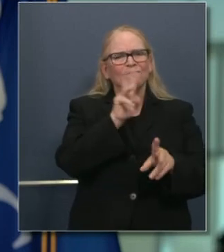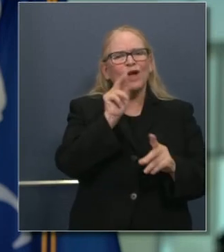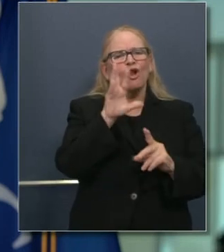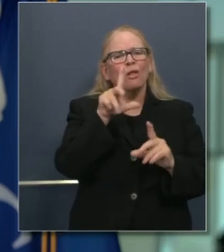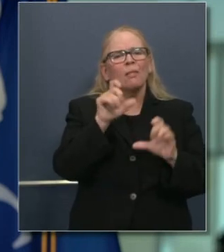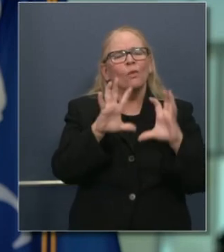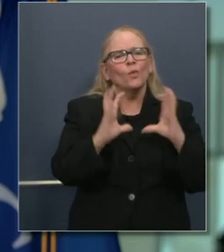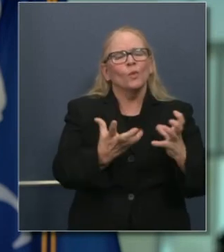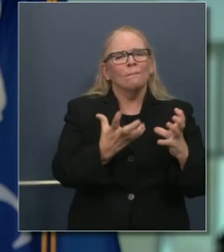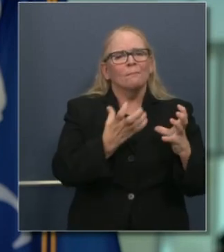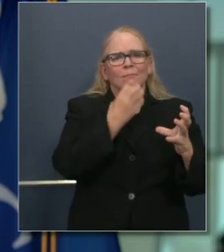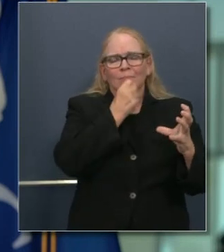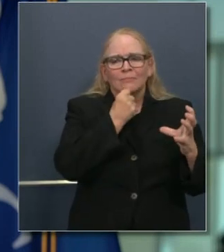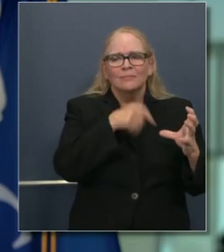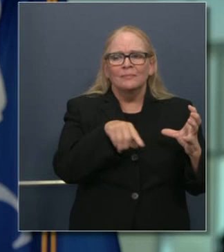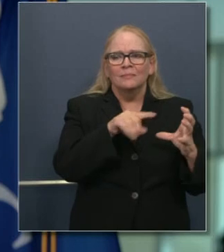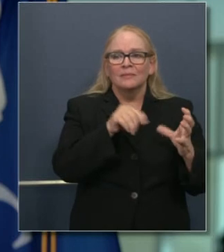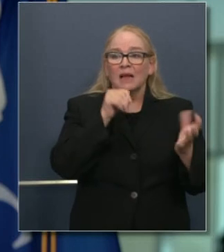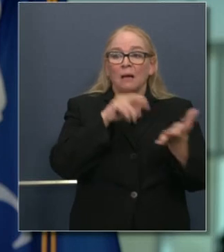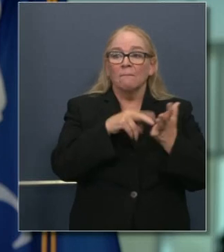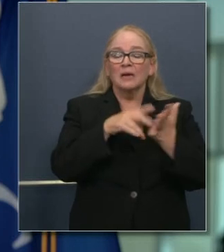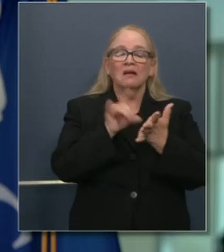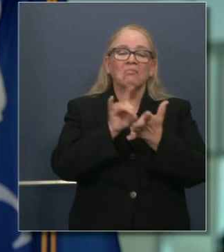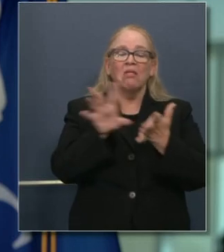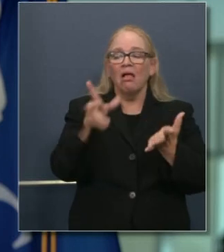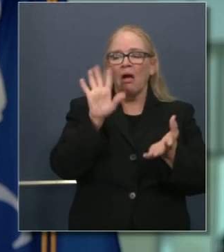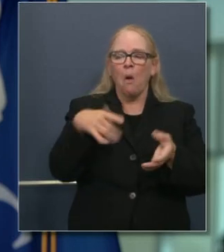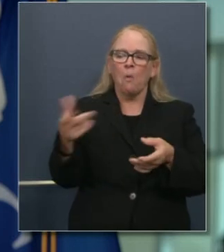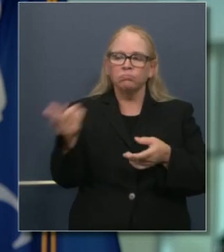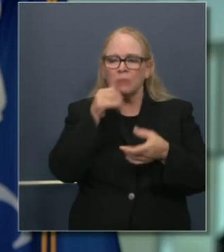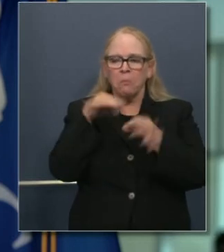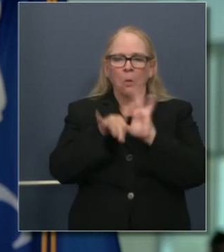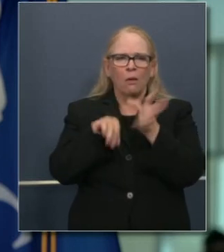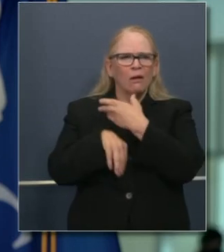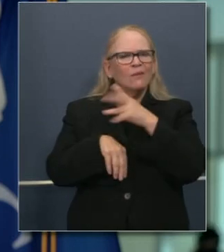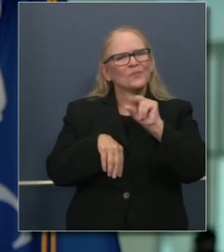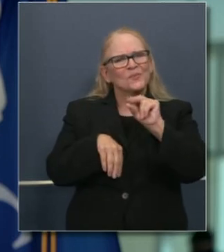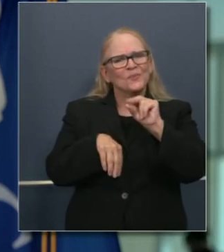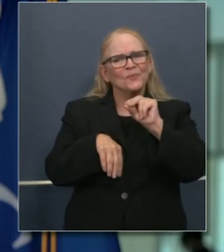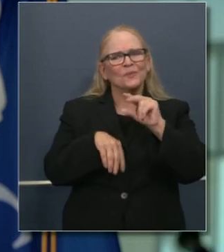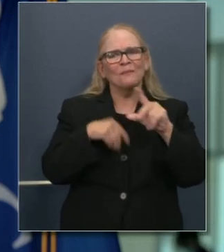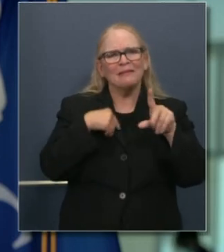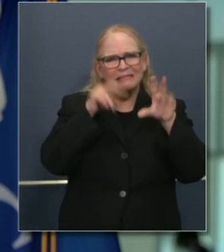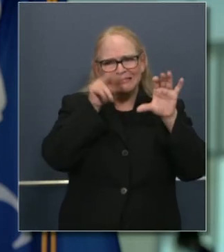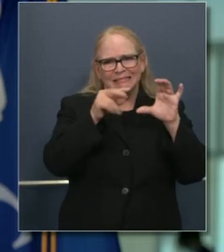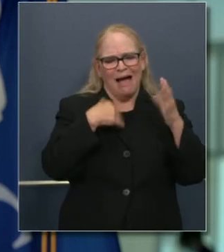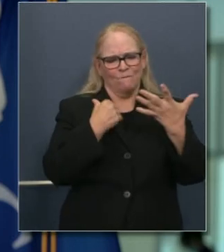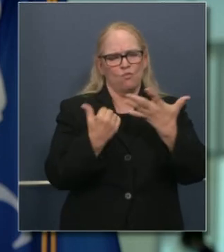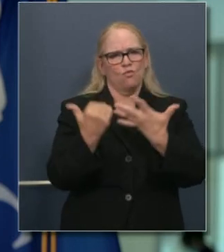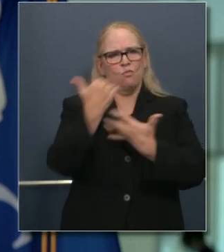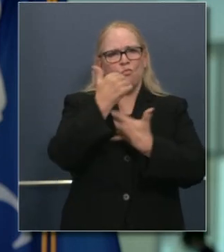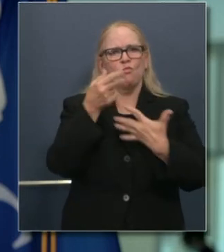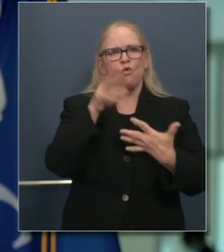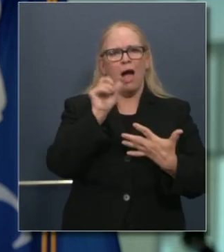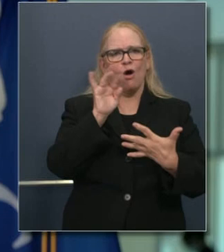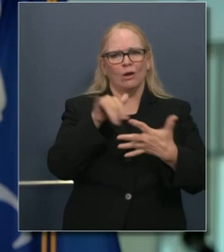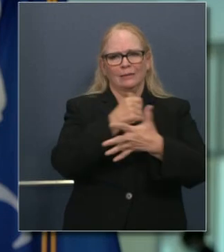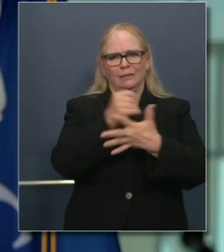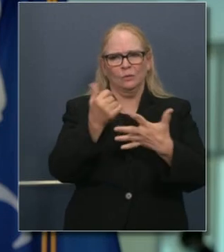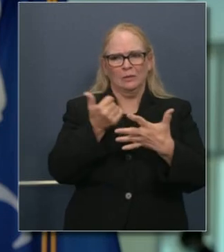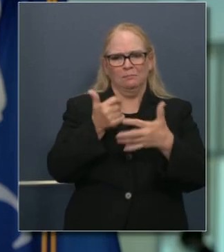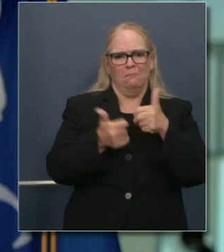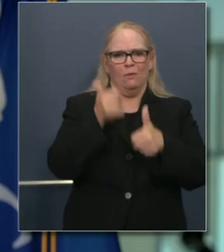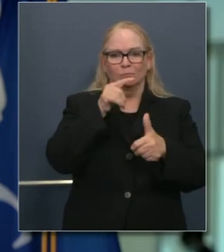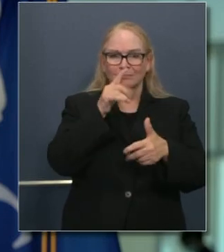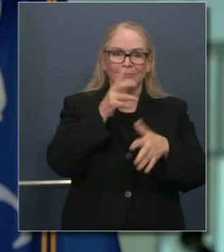que establecimos esas prioridades, no para excluir que otras personas puedan ser probadas, sino solo para decir que sabemos quién debe recibir la